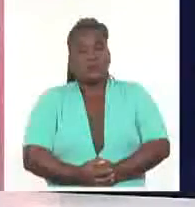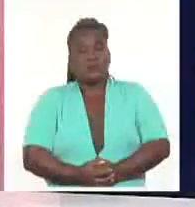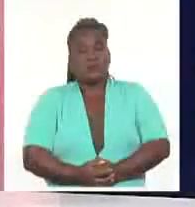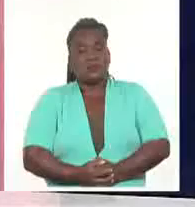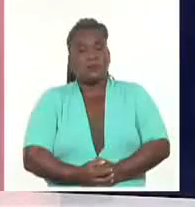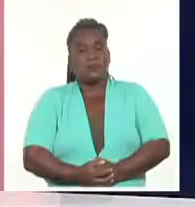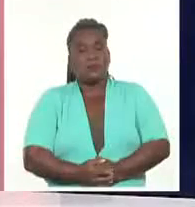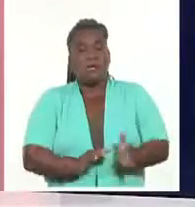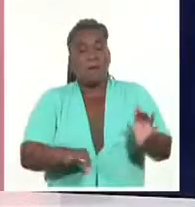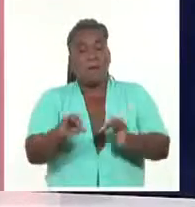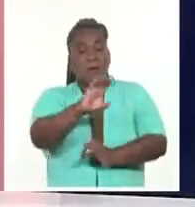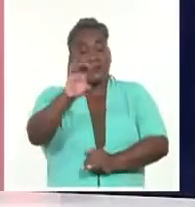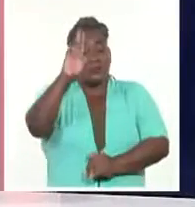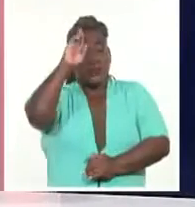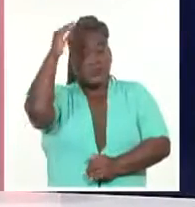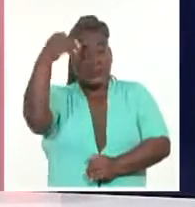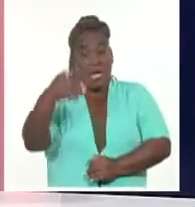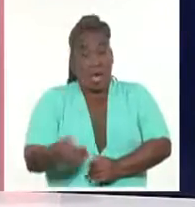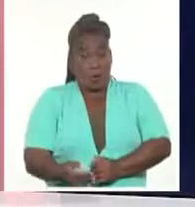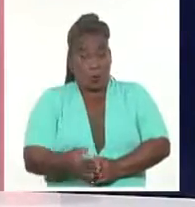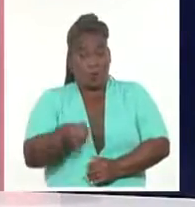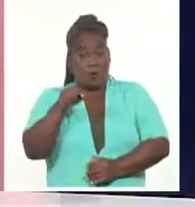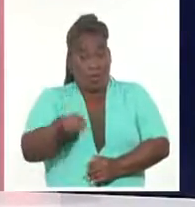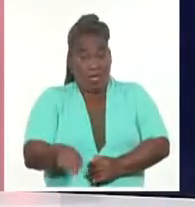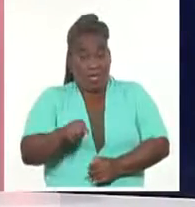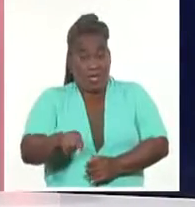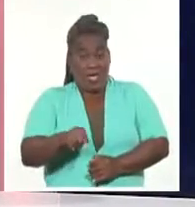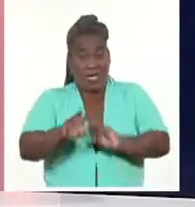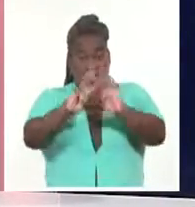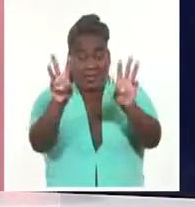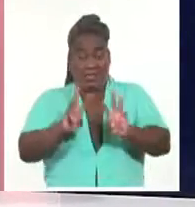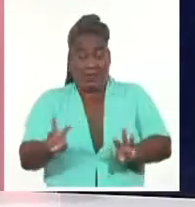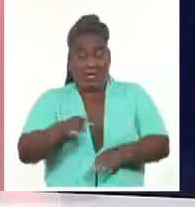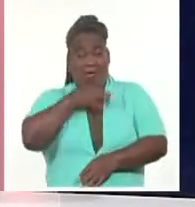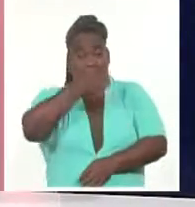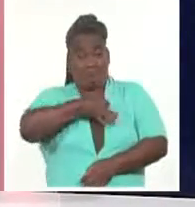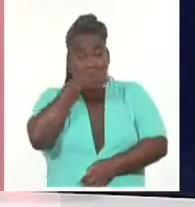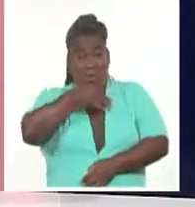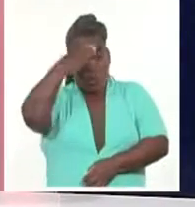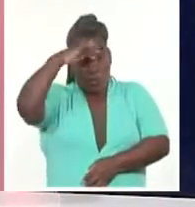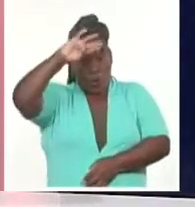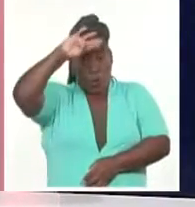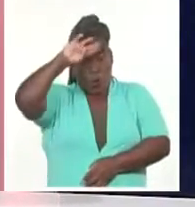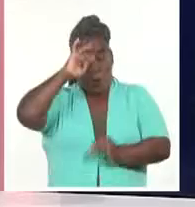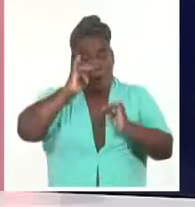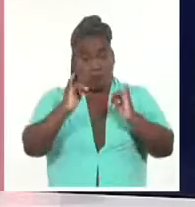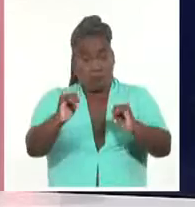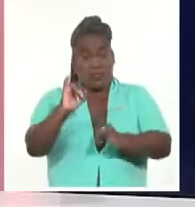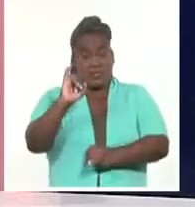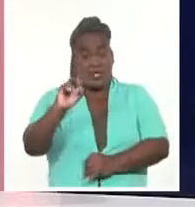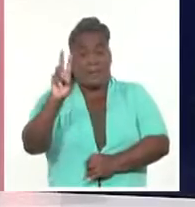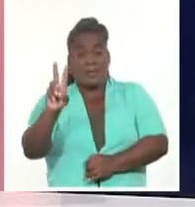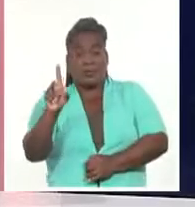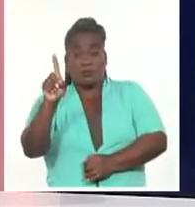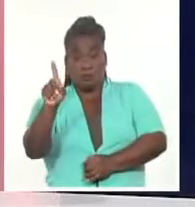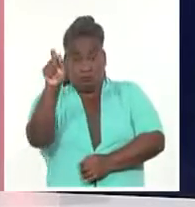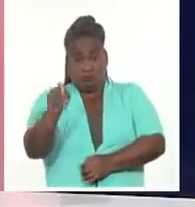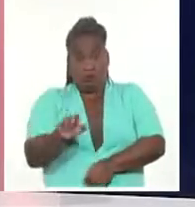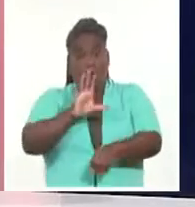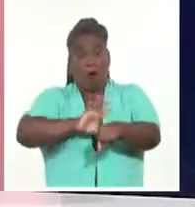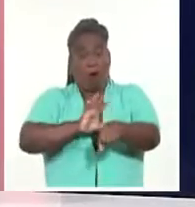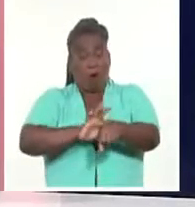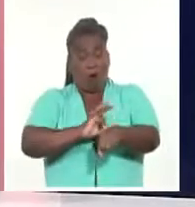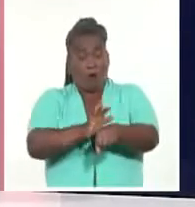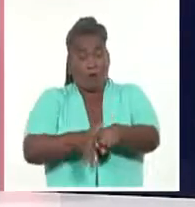El Ministerio de Salud Pública de Cuba en su sitio web informa que en el país se reportaron 621 nuevos casos de COVID-19